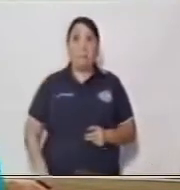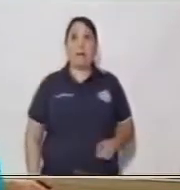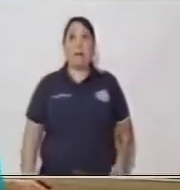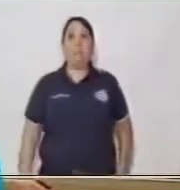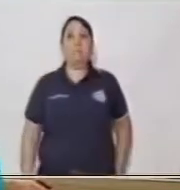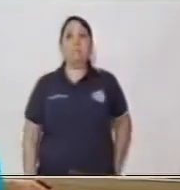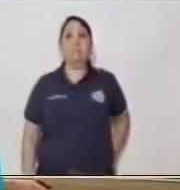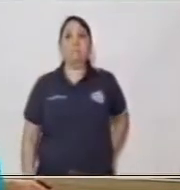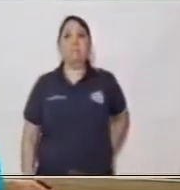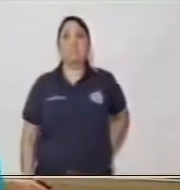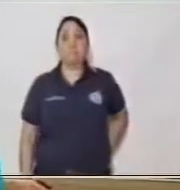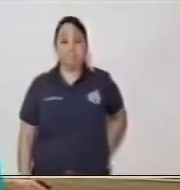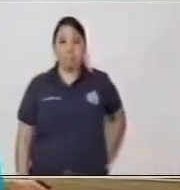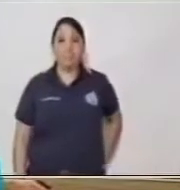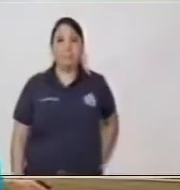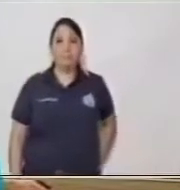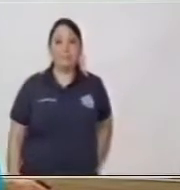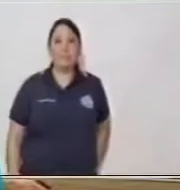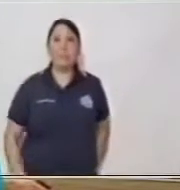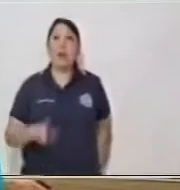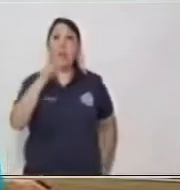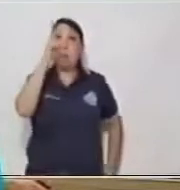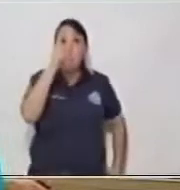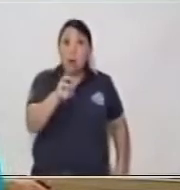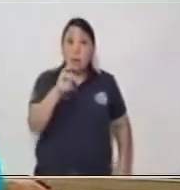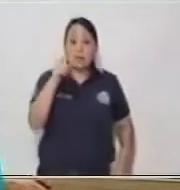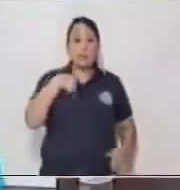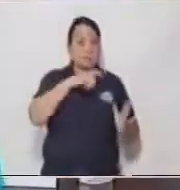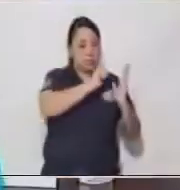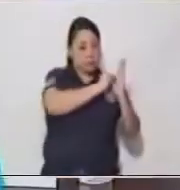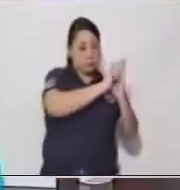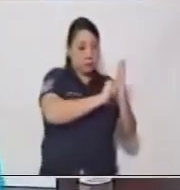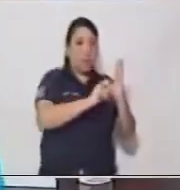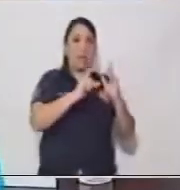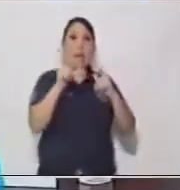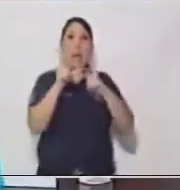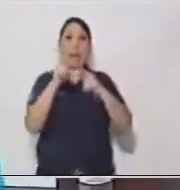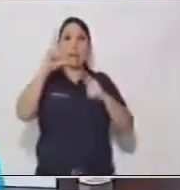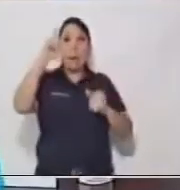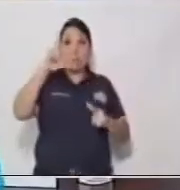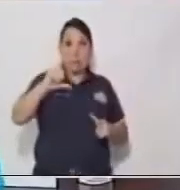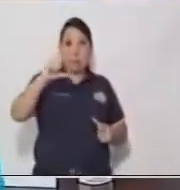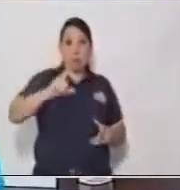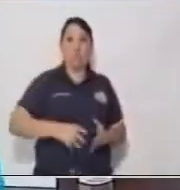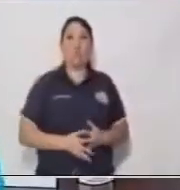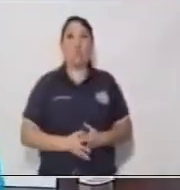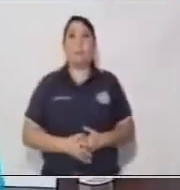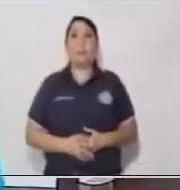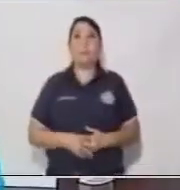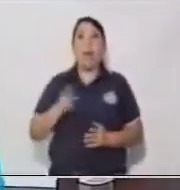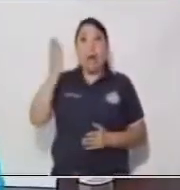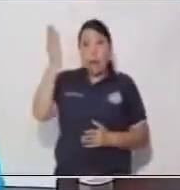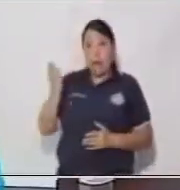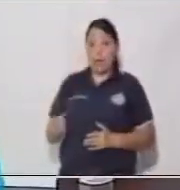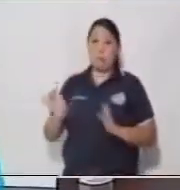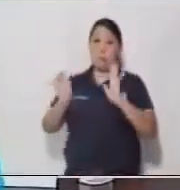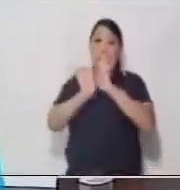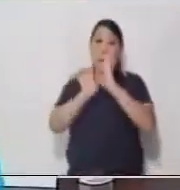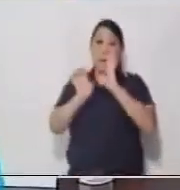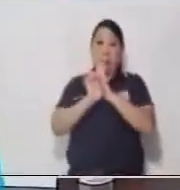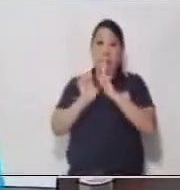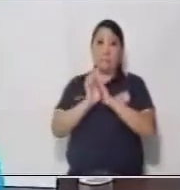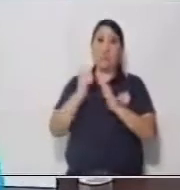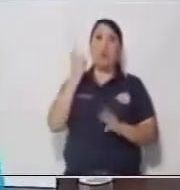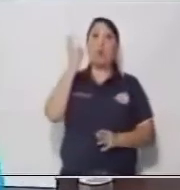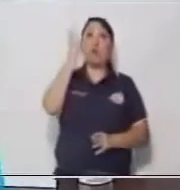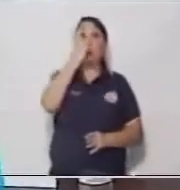sustantivo propio, ¿verdad? Por eso es que lo voy a escribir con letra inicial mayúscula. Muy bien. Todos